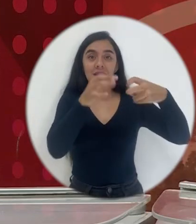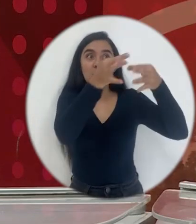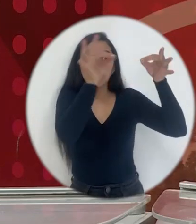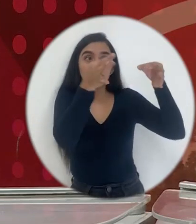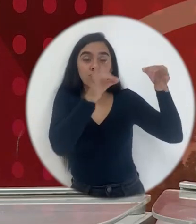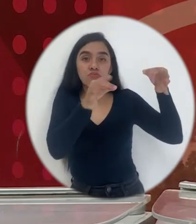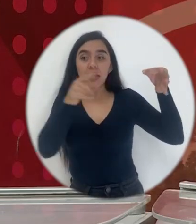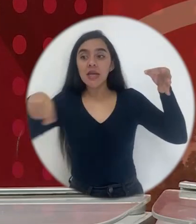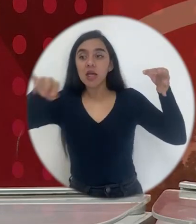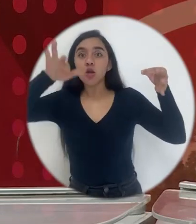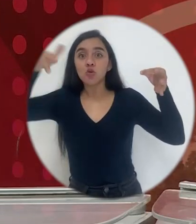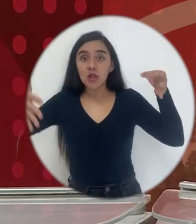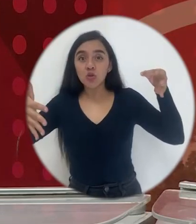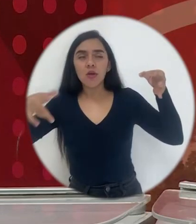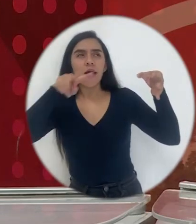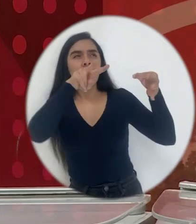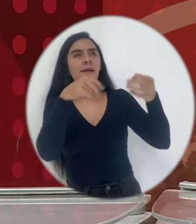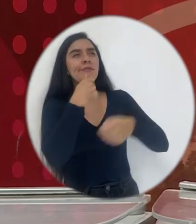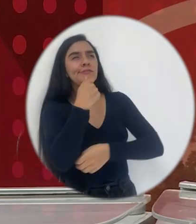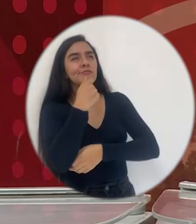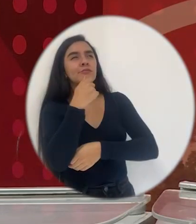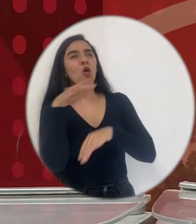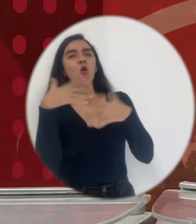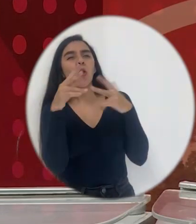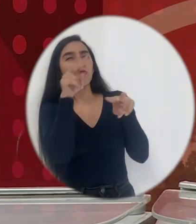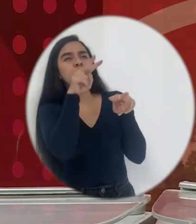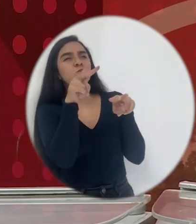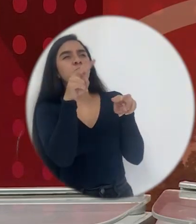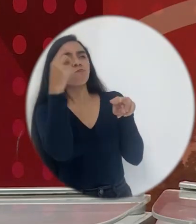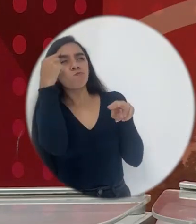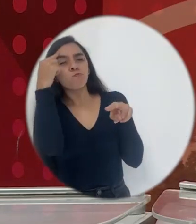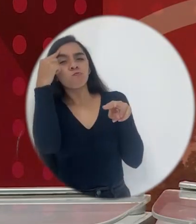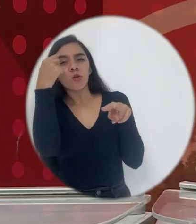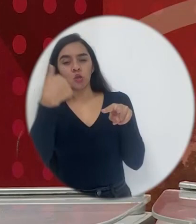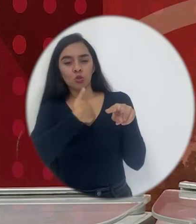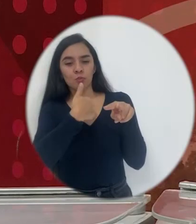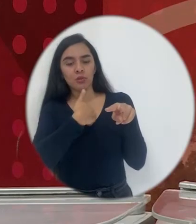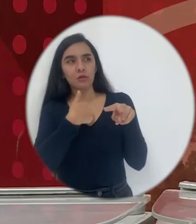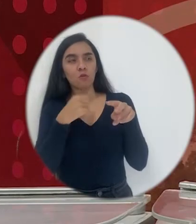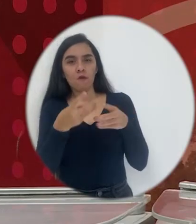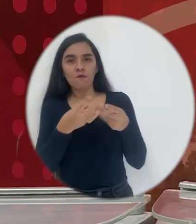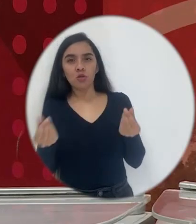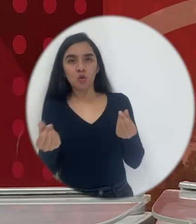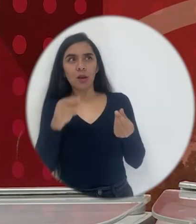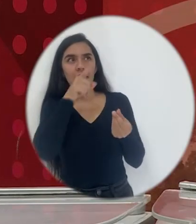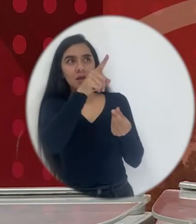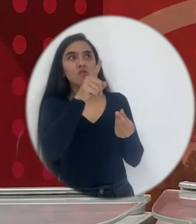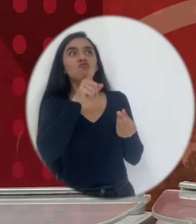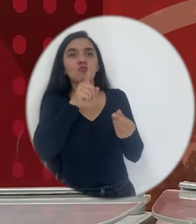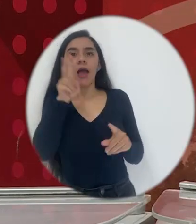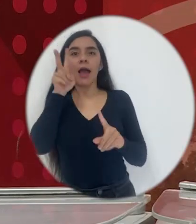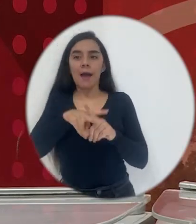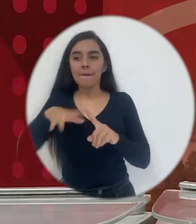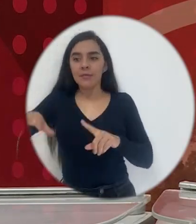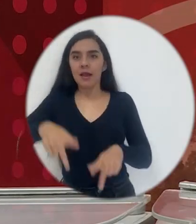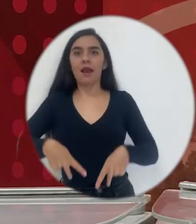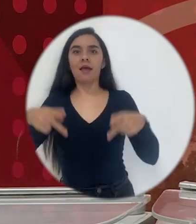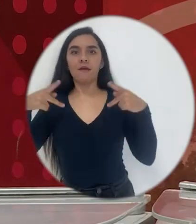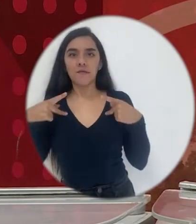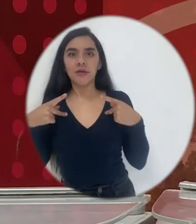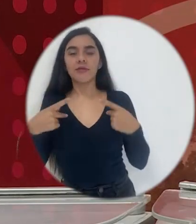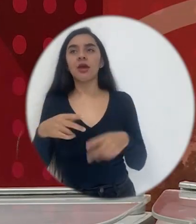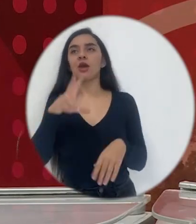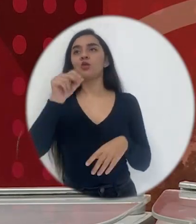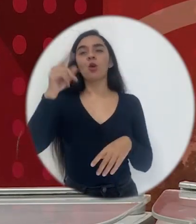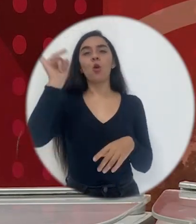sienta que tiene que manejar algo o resolver algo que es creíble, ¿verdad? No es solamente